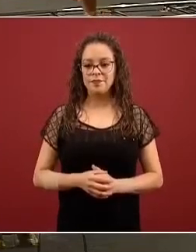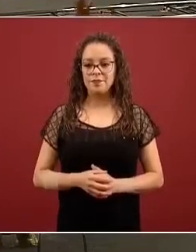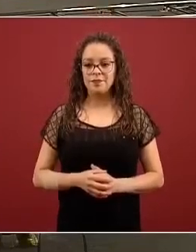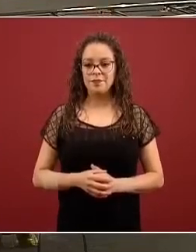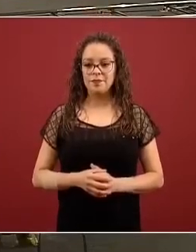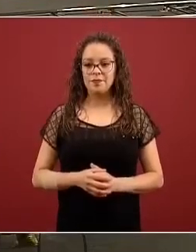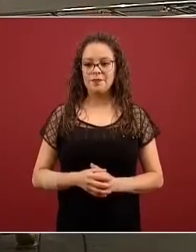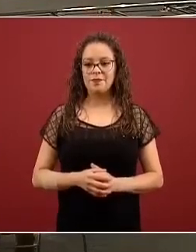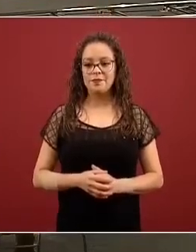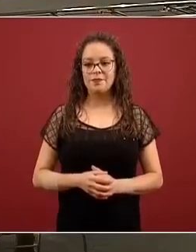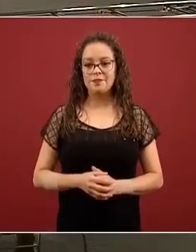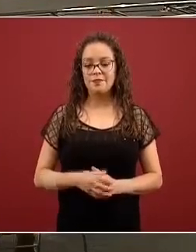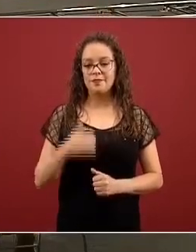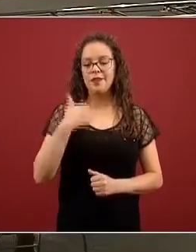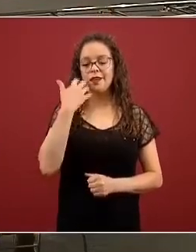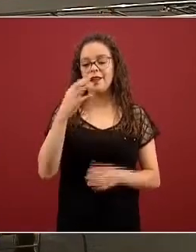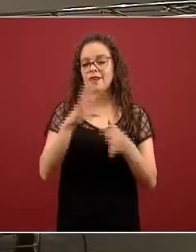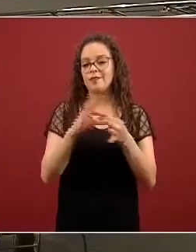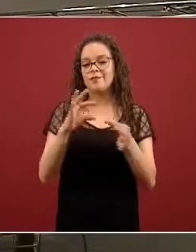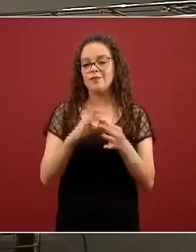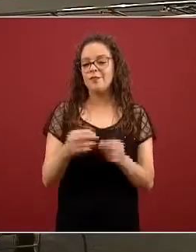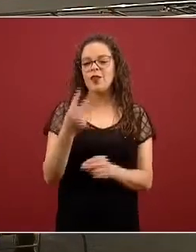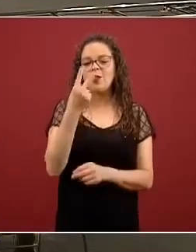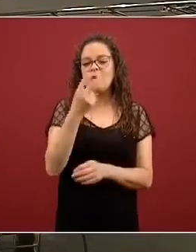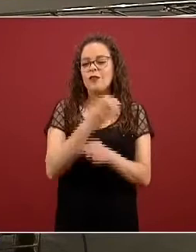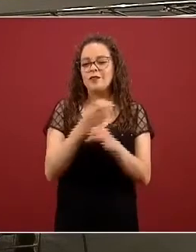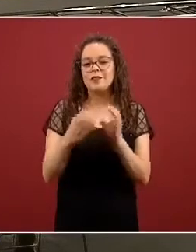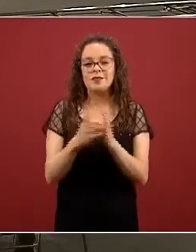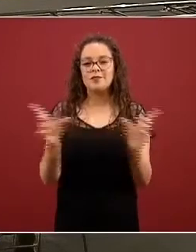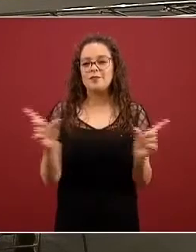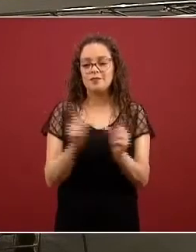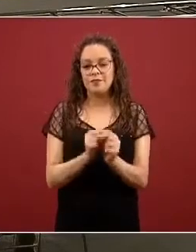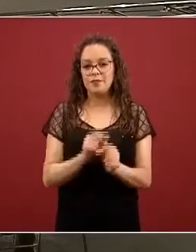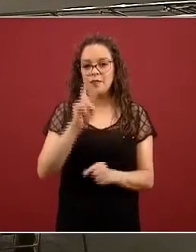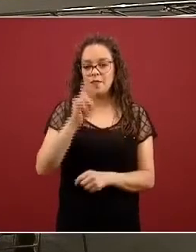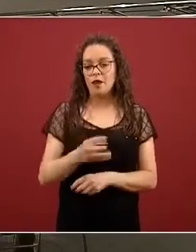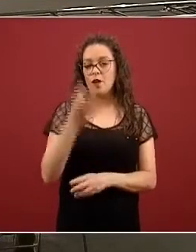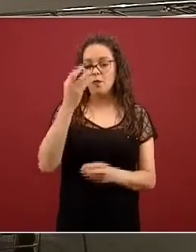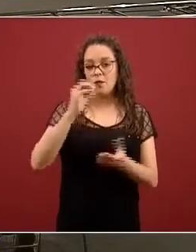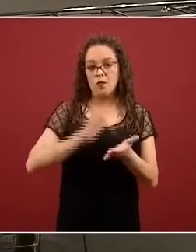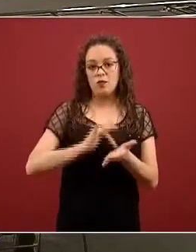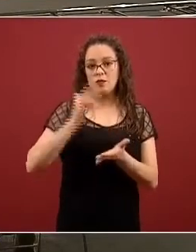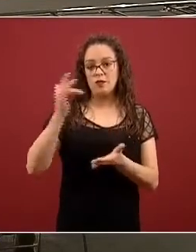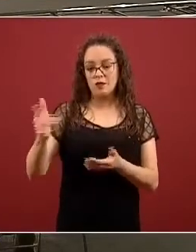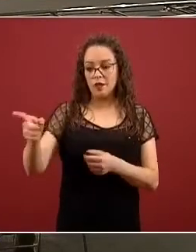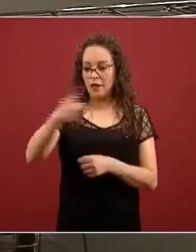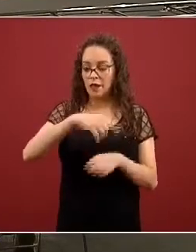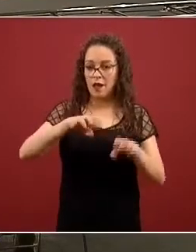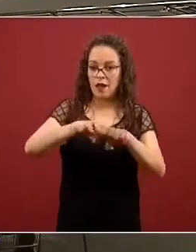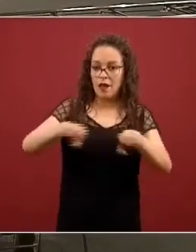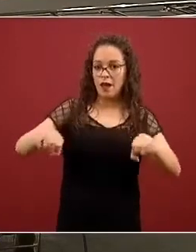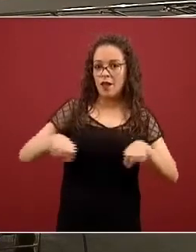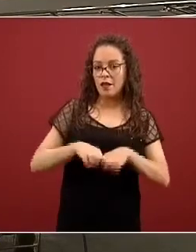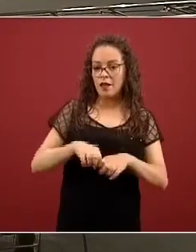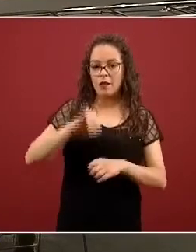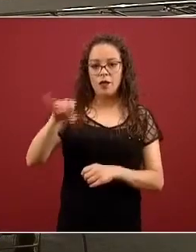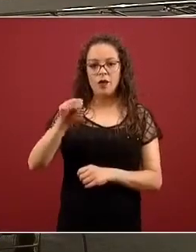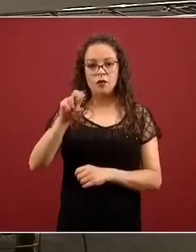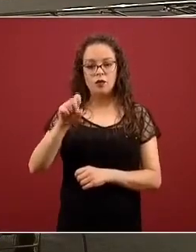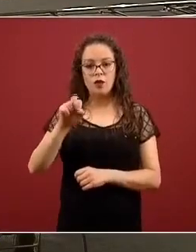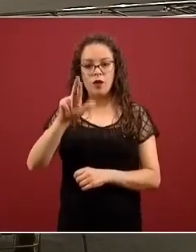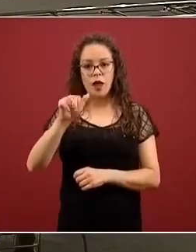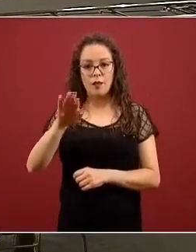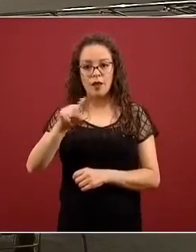Solo dos palabras sobre esto, mi agradecimiento para el equipo de la vocería de Presidencia, Jesús Ramírez, Susana